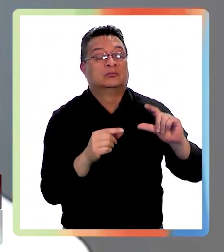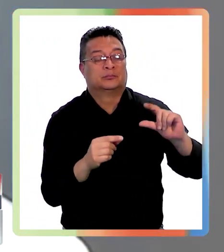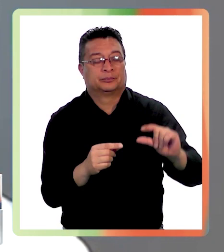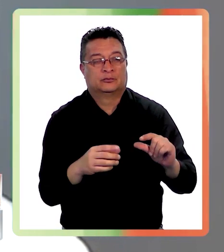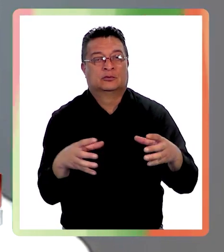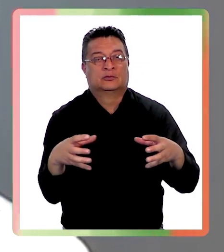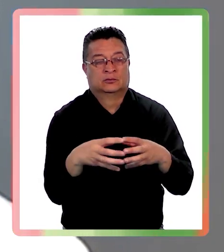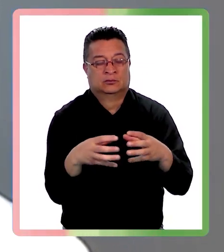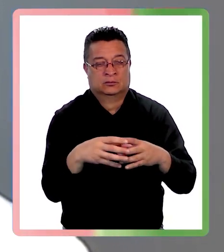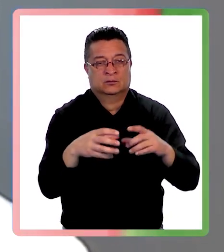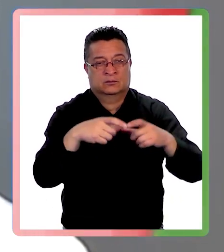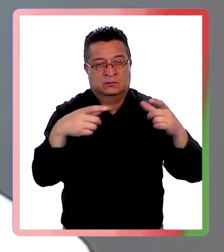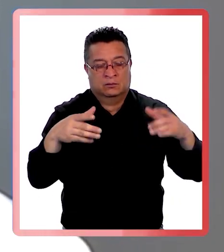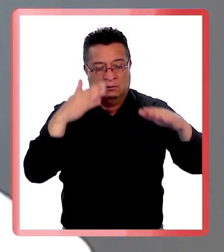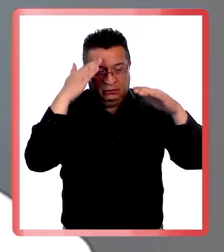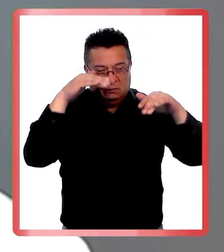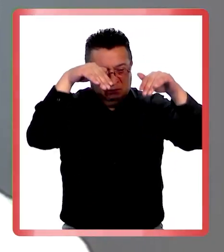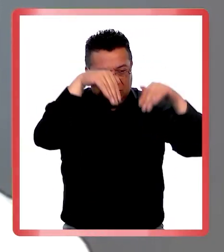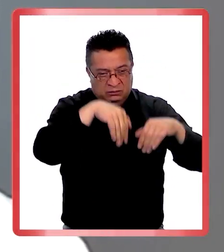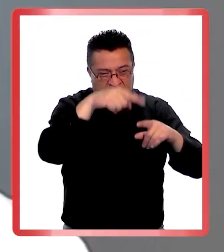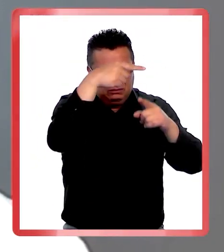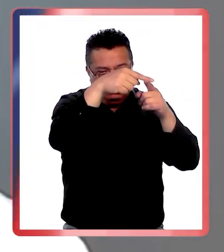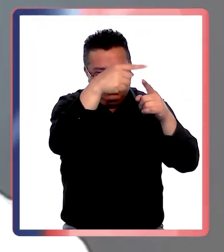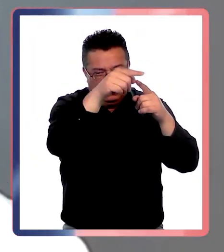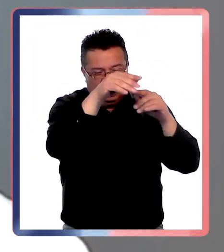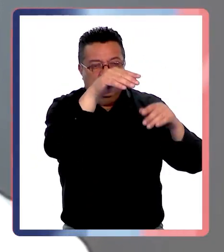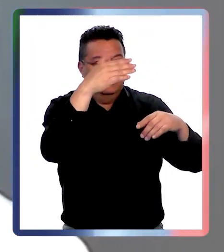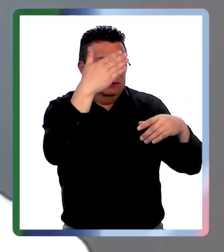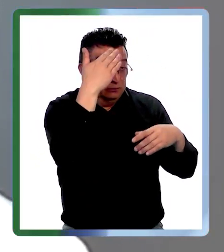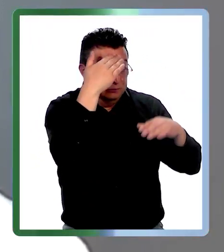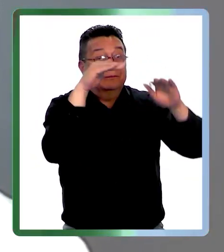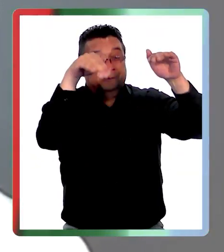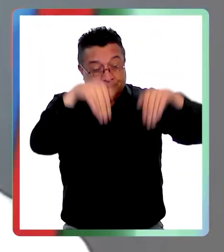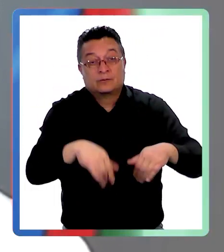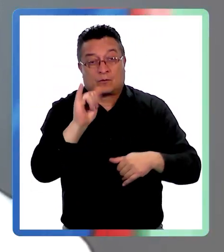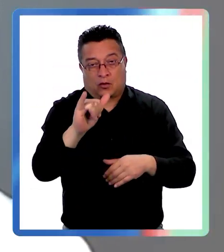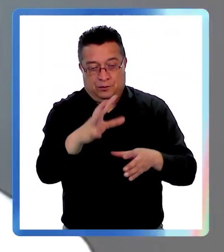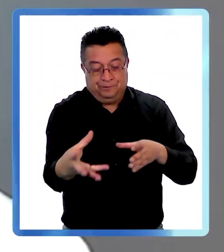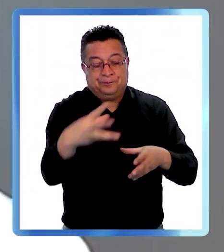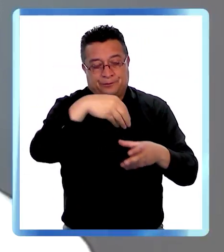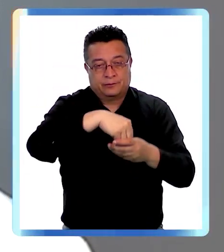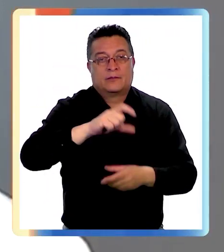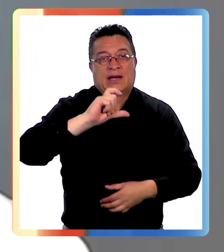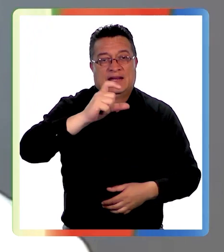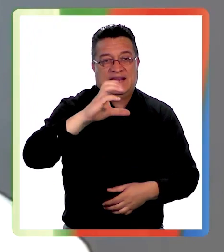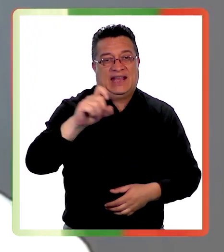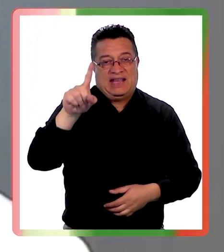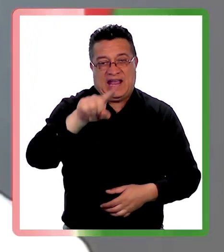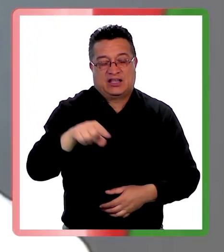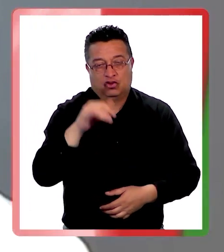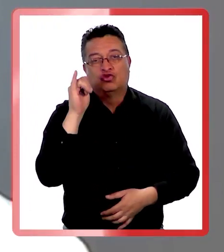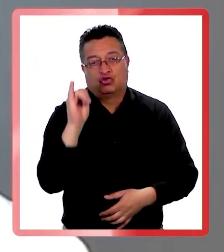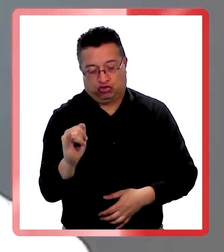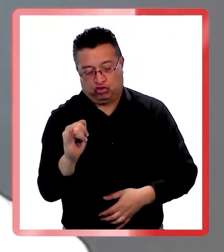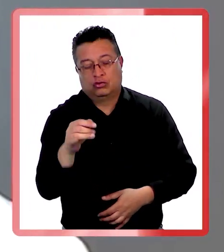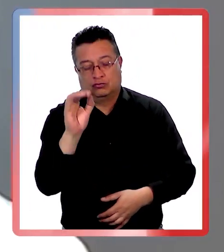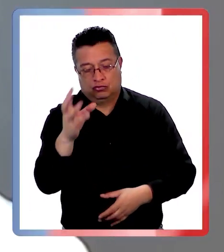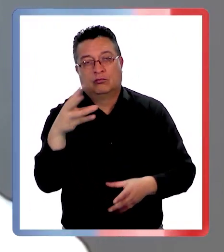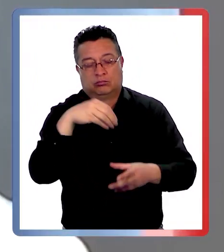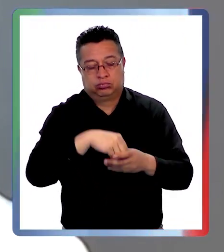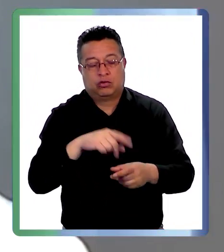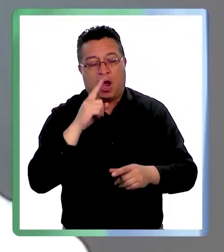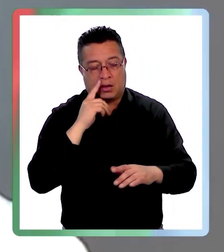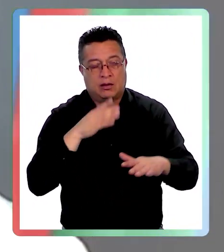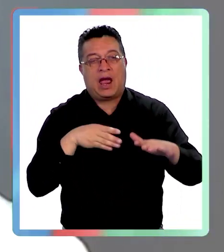dentro del grupo amplio de las depresiones. La depresión como tal sí está incluida en el GES, ¿no? Y eso tiene